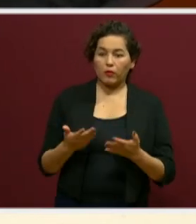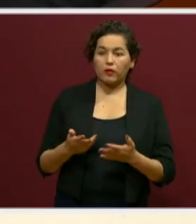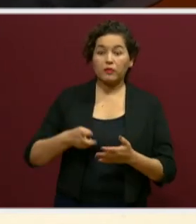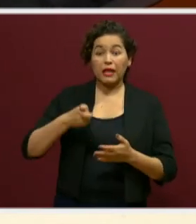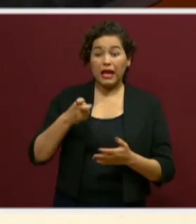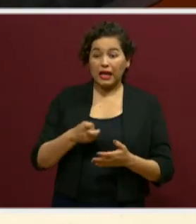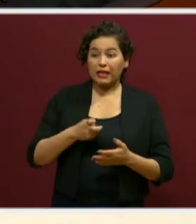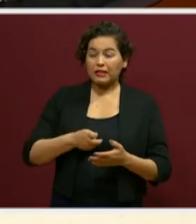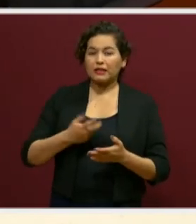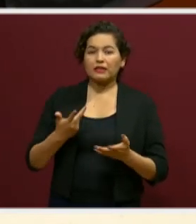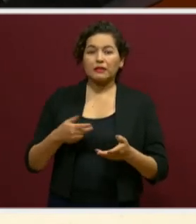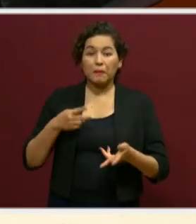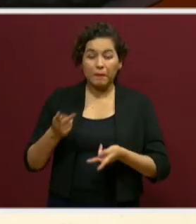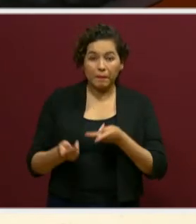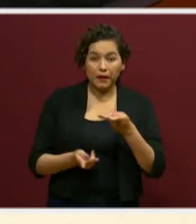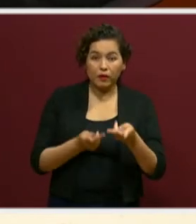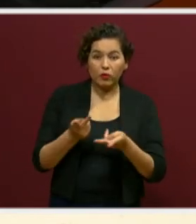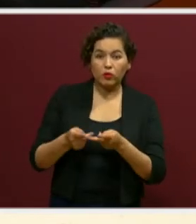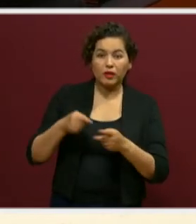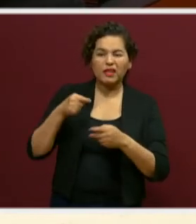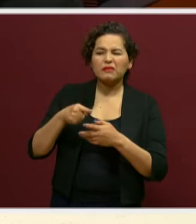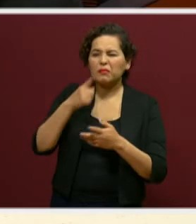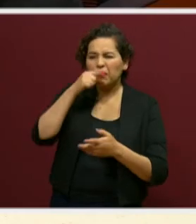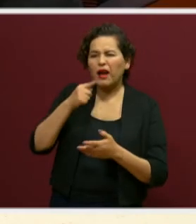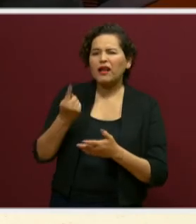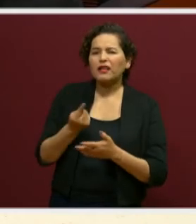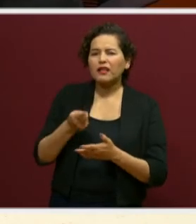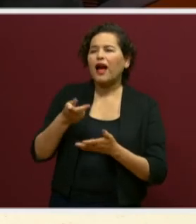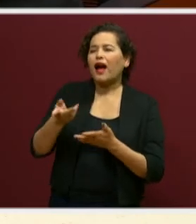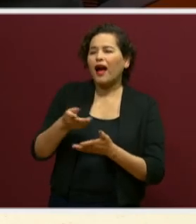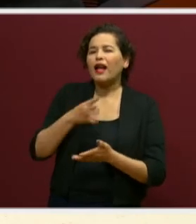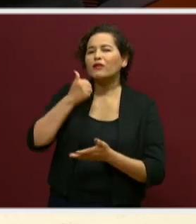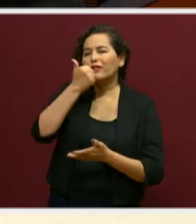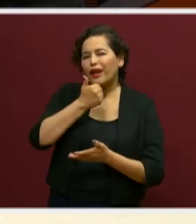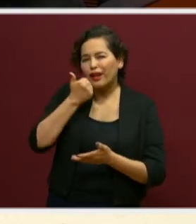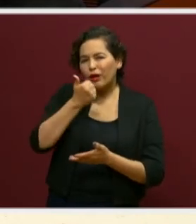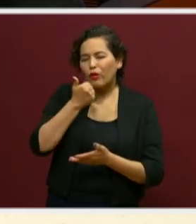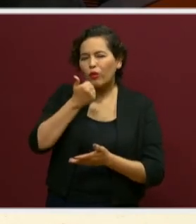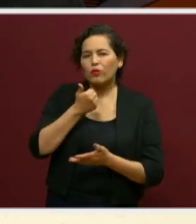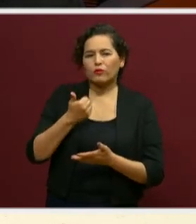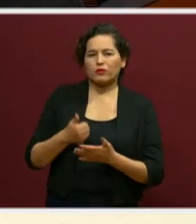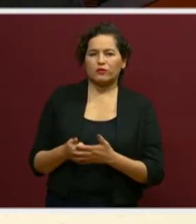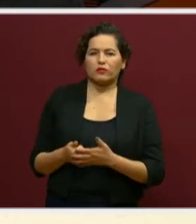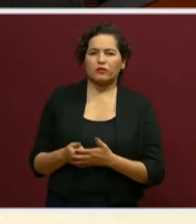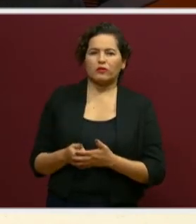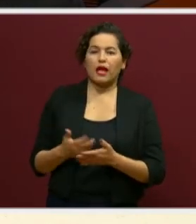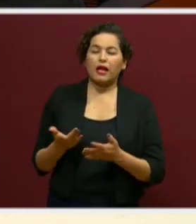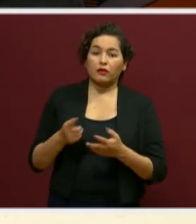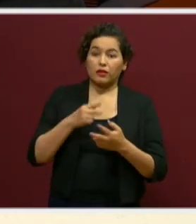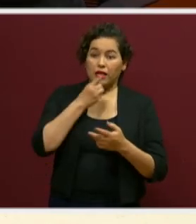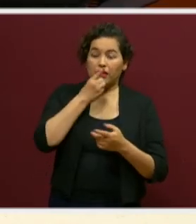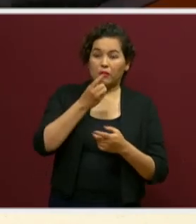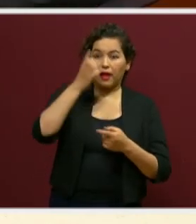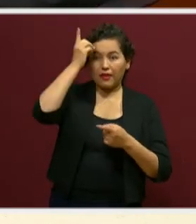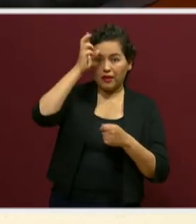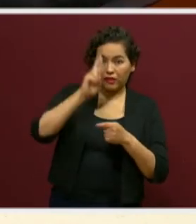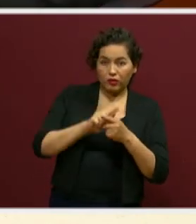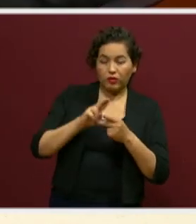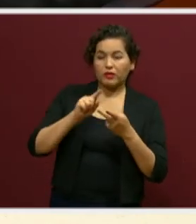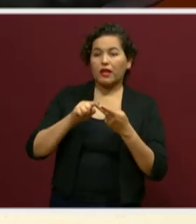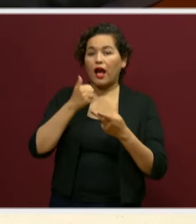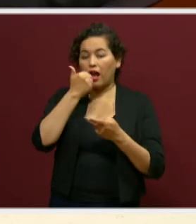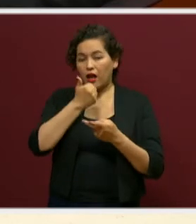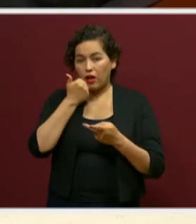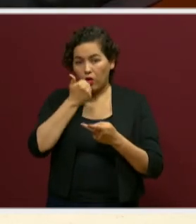les realizaron a los estudiantes. Anteriormente estábamos comentando las que se les hicieron a los directivos. Sin embargo, como mencionaba,